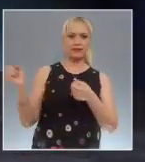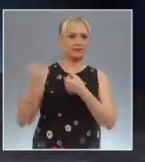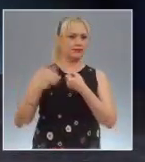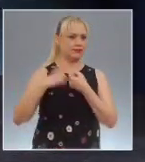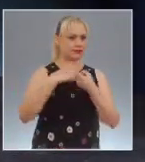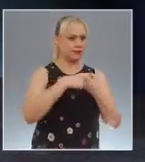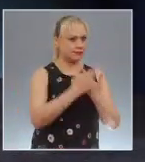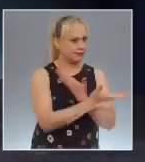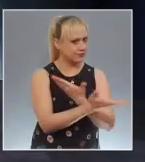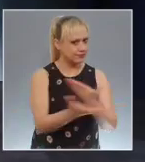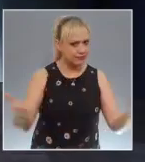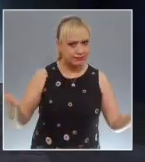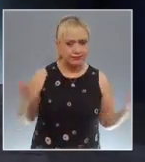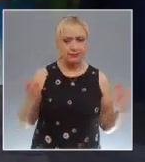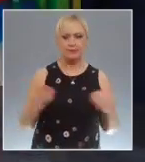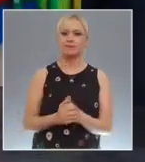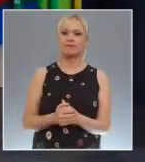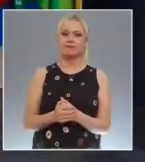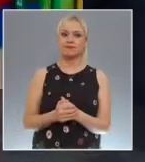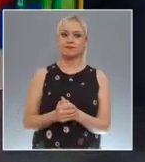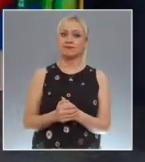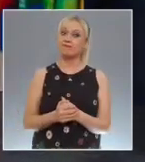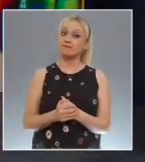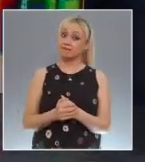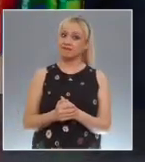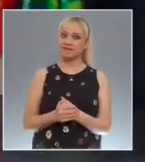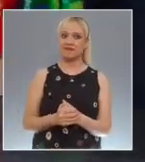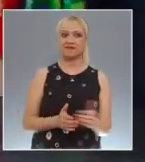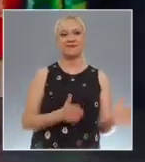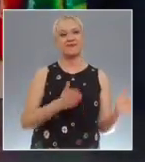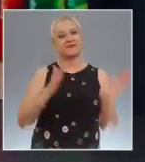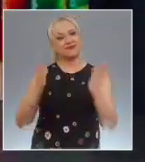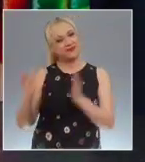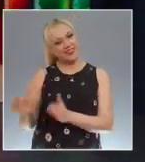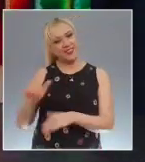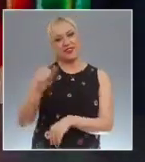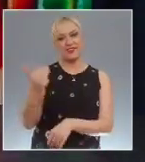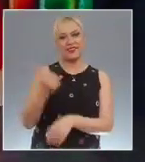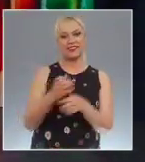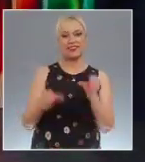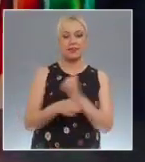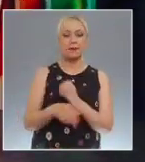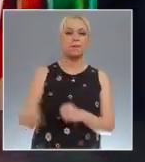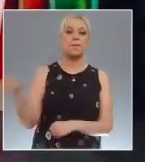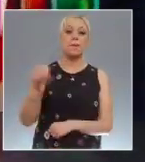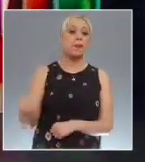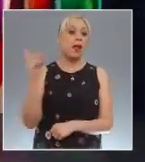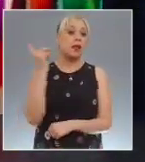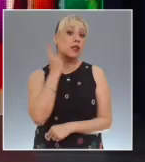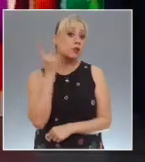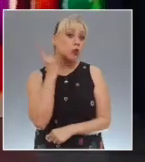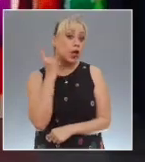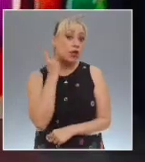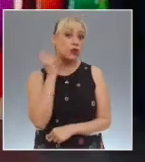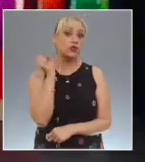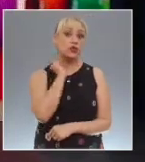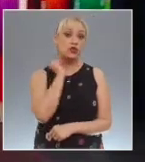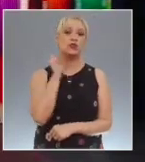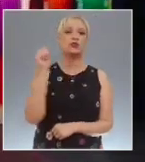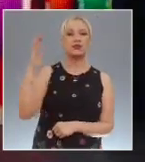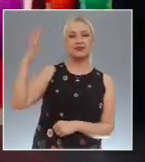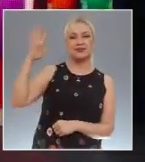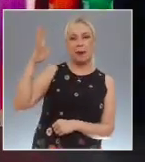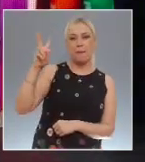En otro tema, legisladores de oposición anunciaron diversas acciones para tratar de evitar la distribución de los